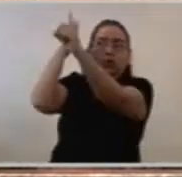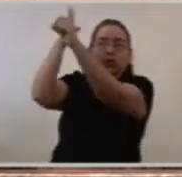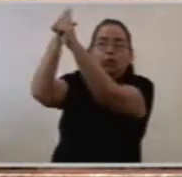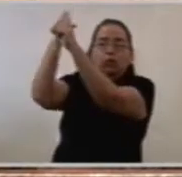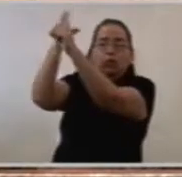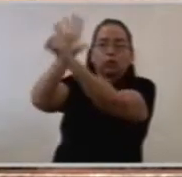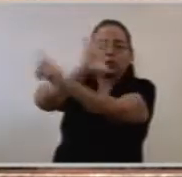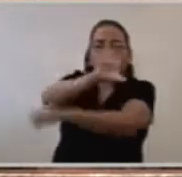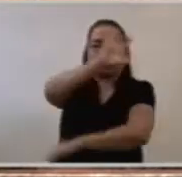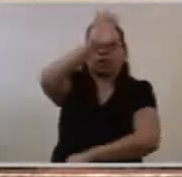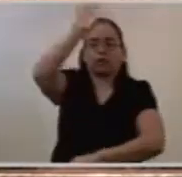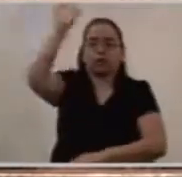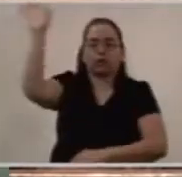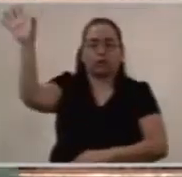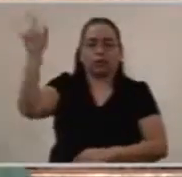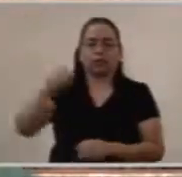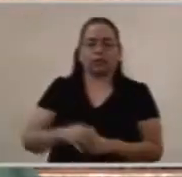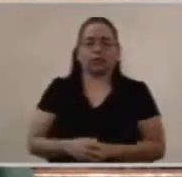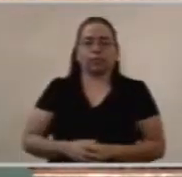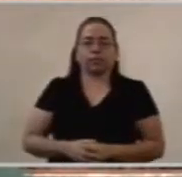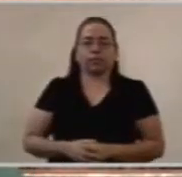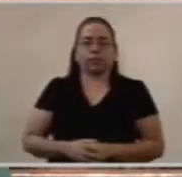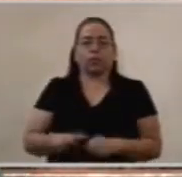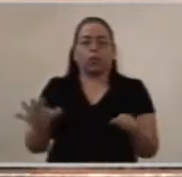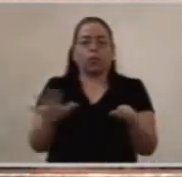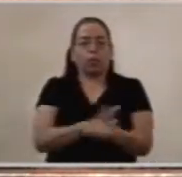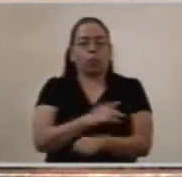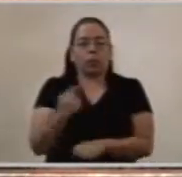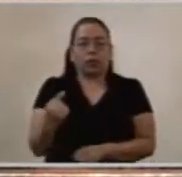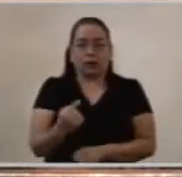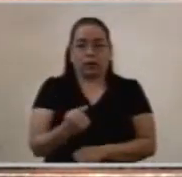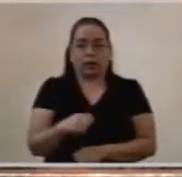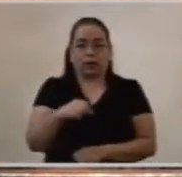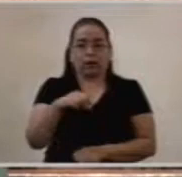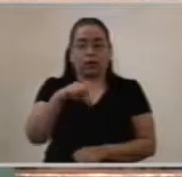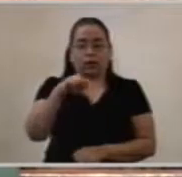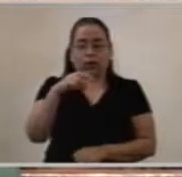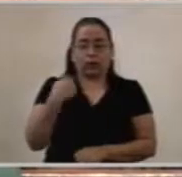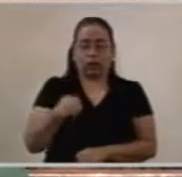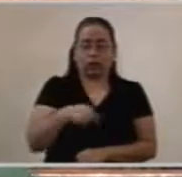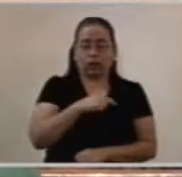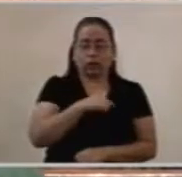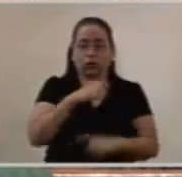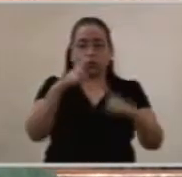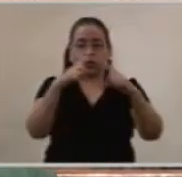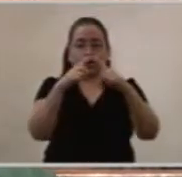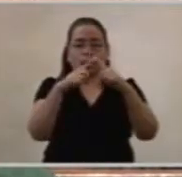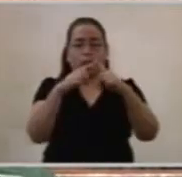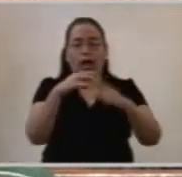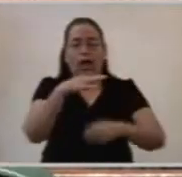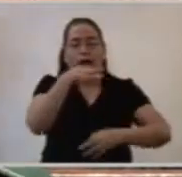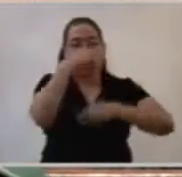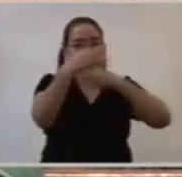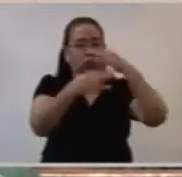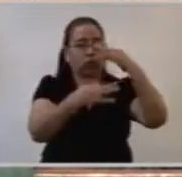predica a Cristo muerto y resucitado, quien ha abierto